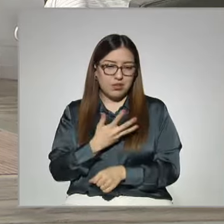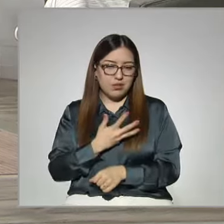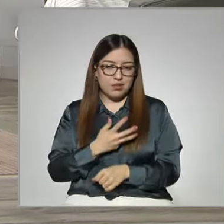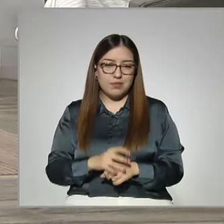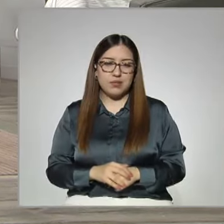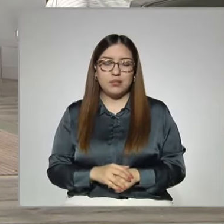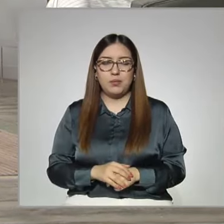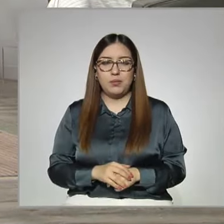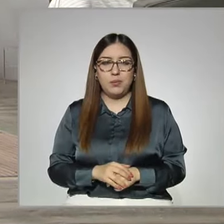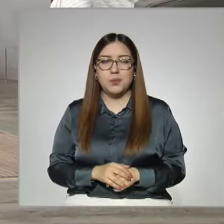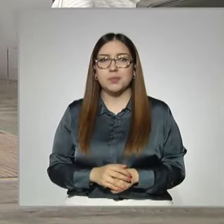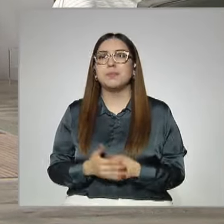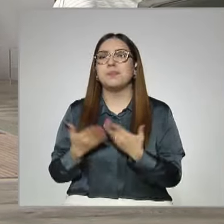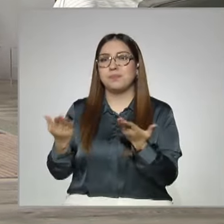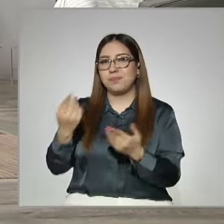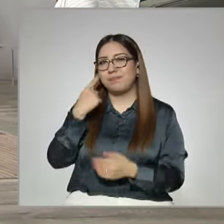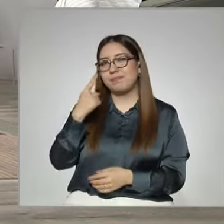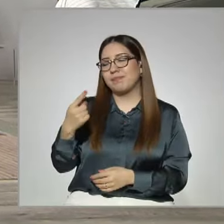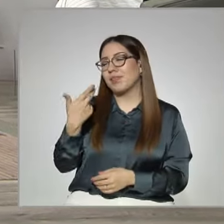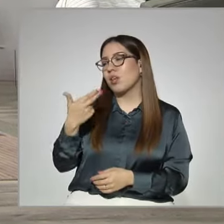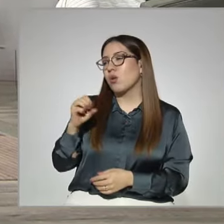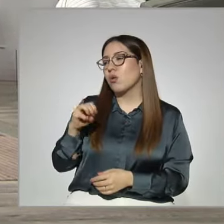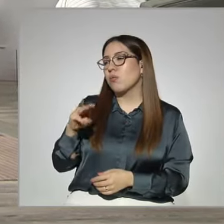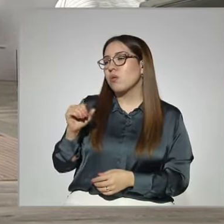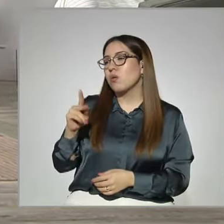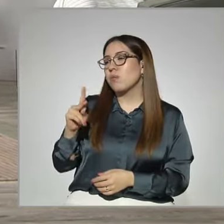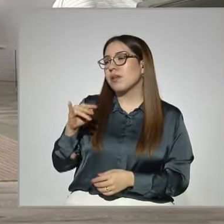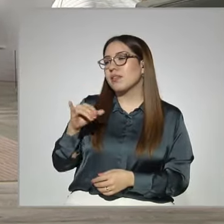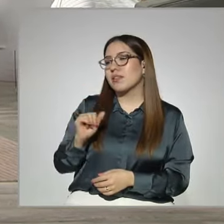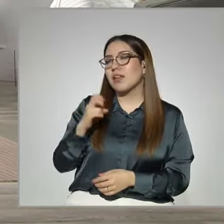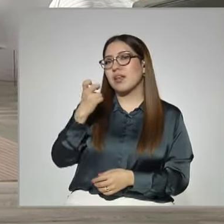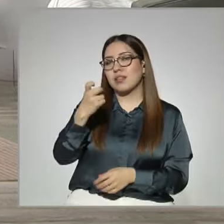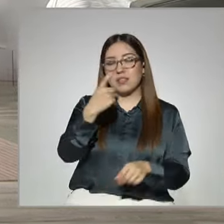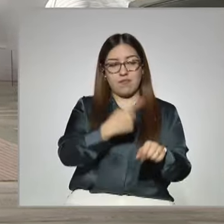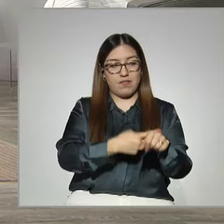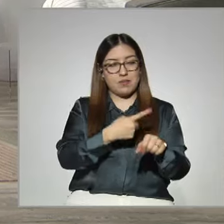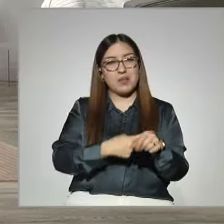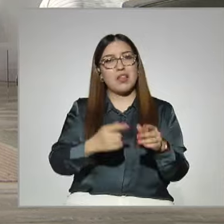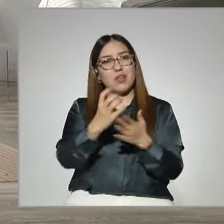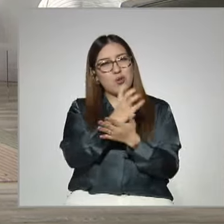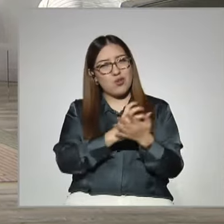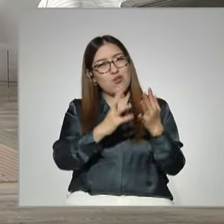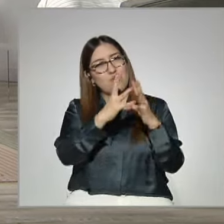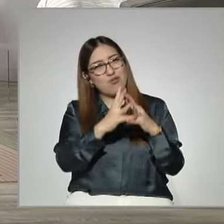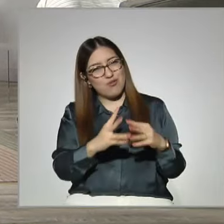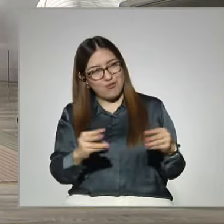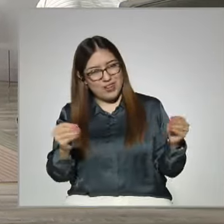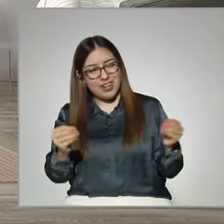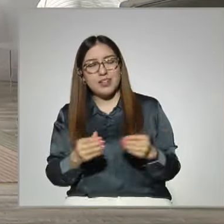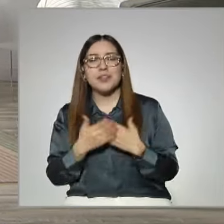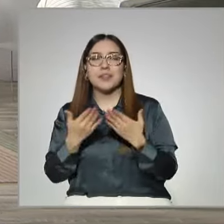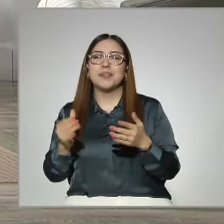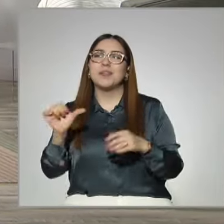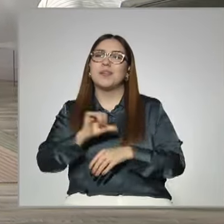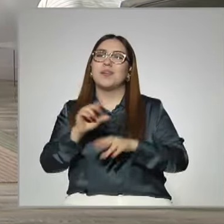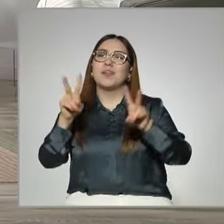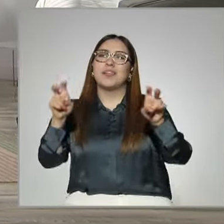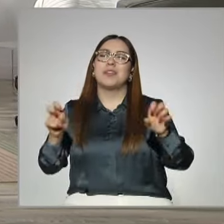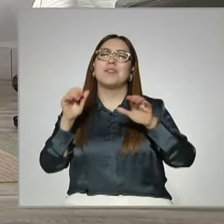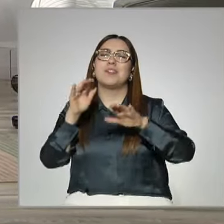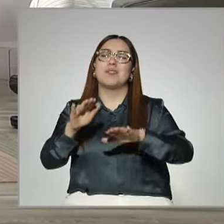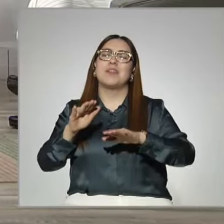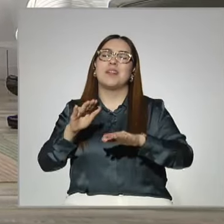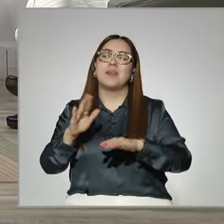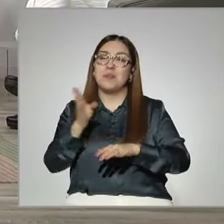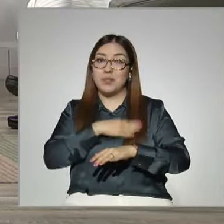Ahí está la homeopatía como una alternativa. Cura enfermos, no enfermedades. Y hoy hablando de este tema de las alergias,